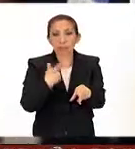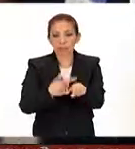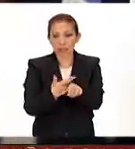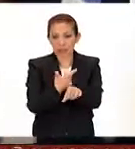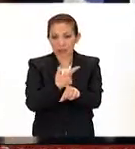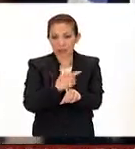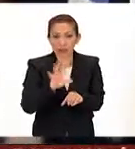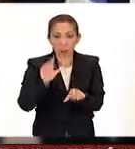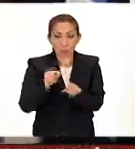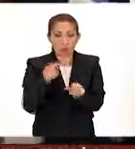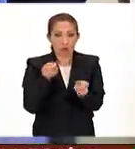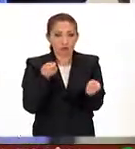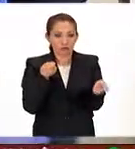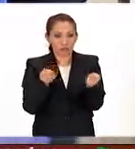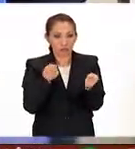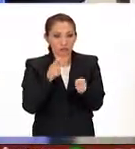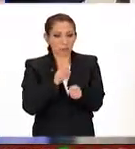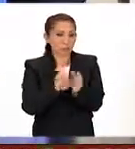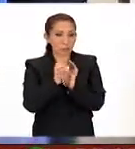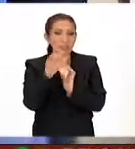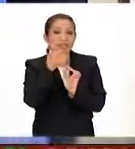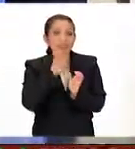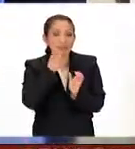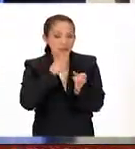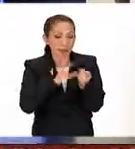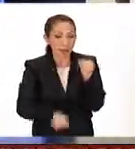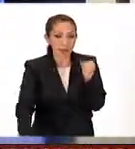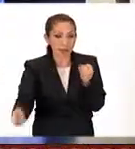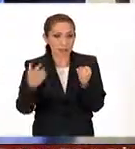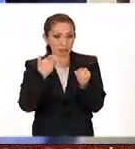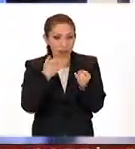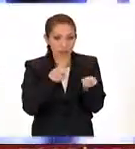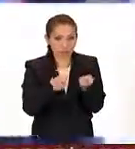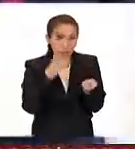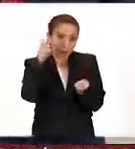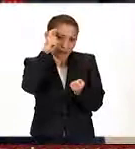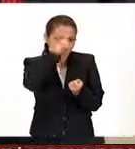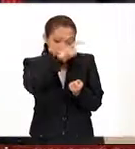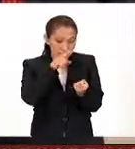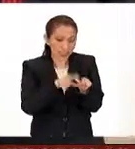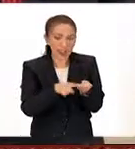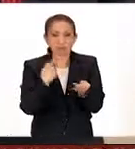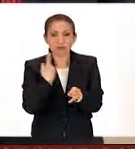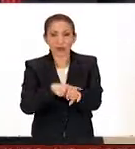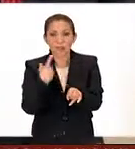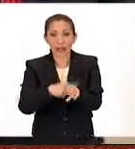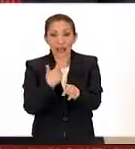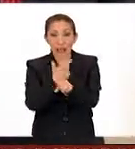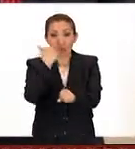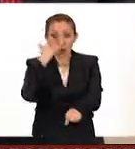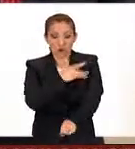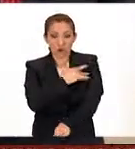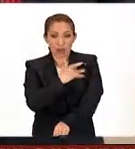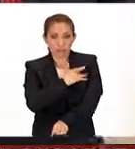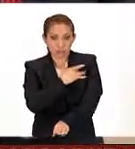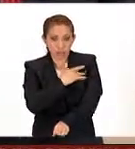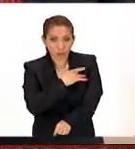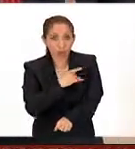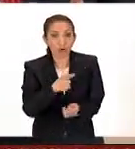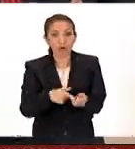crónicas no controladas, como diabetes no controlada o complicada, enfermedades graves del corazón,